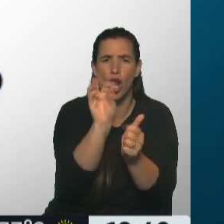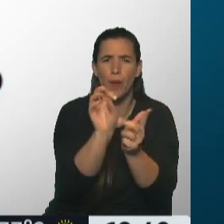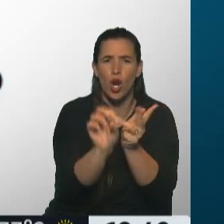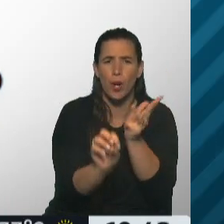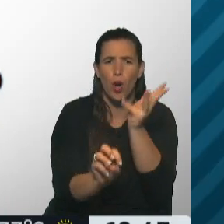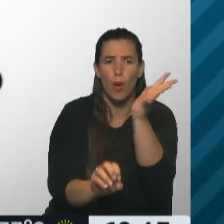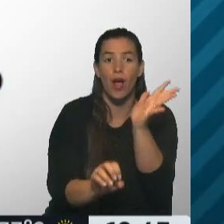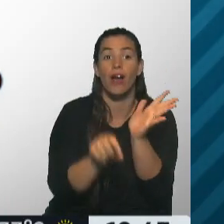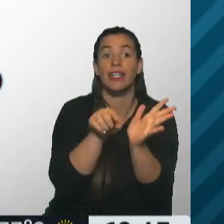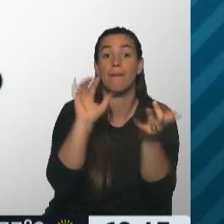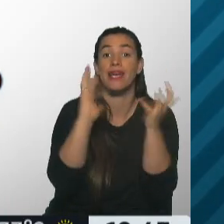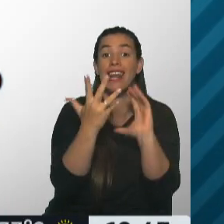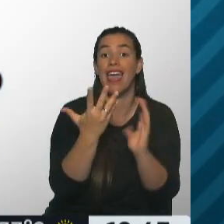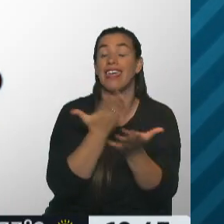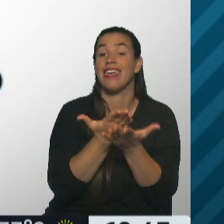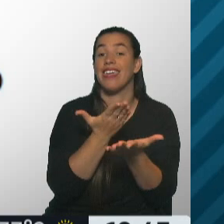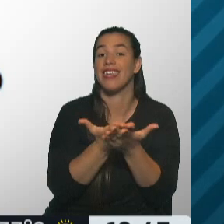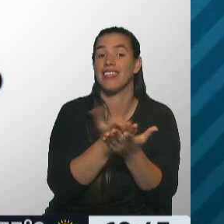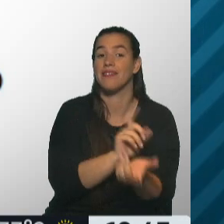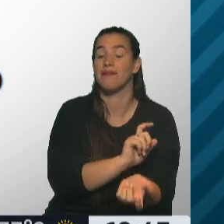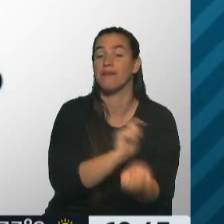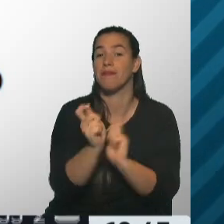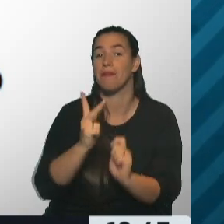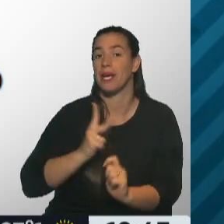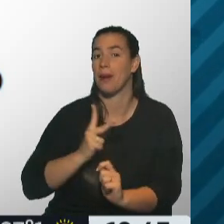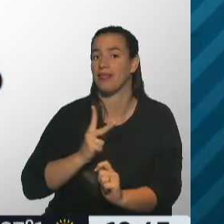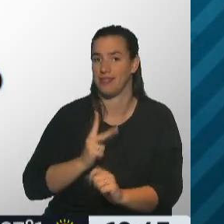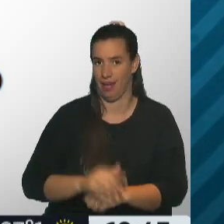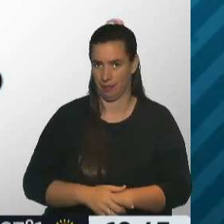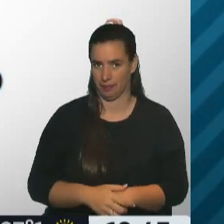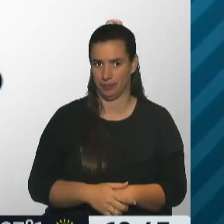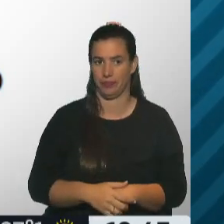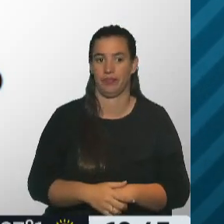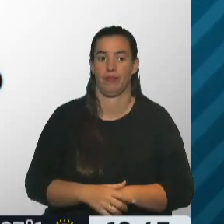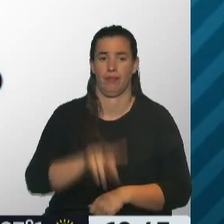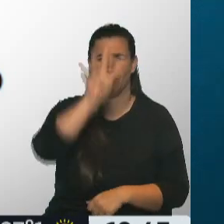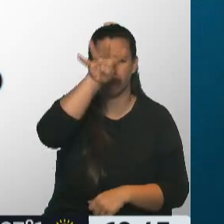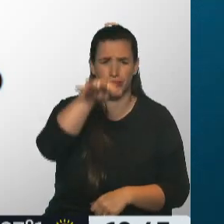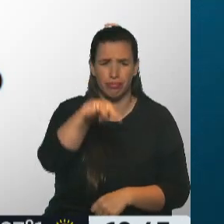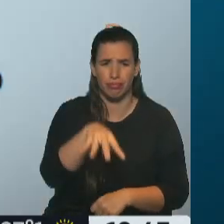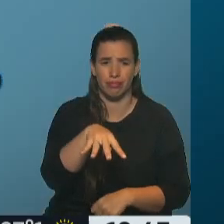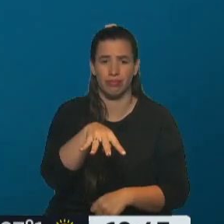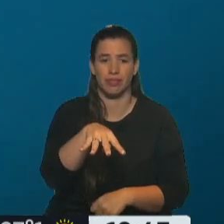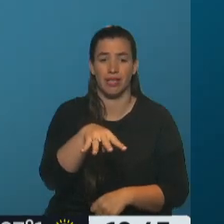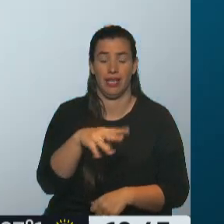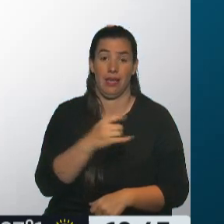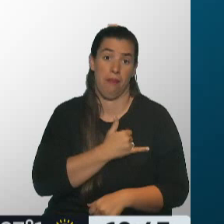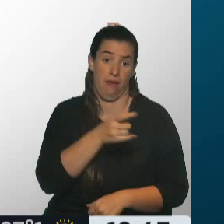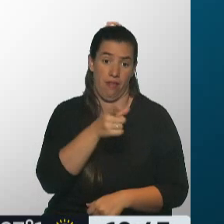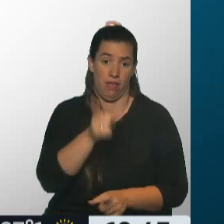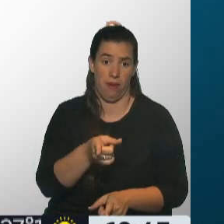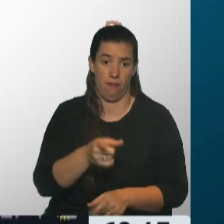privatizar. Por ejemplo, el Berguelano Carta. Y ahí abajo vemos a YPFSA. Ah, yacimientos, carbono y... En algún momento